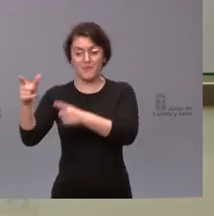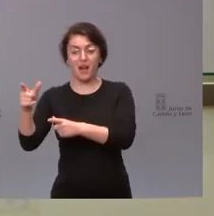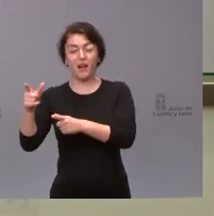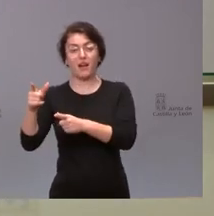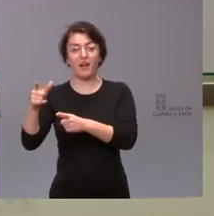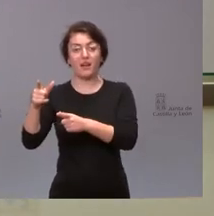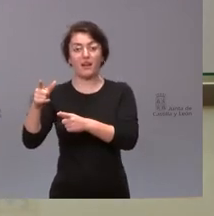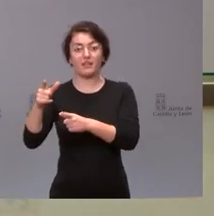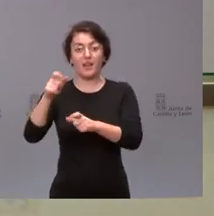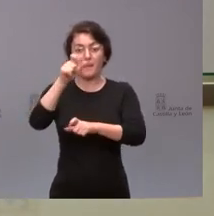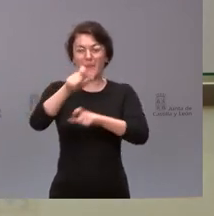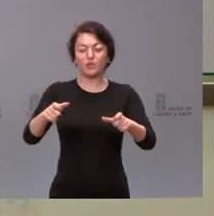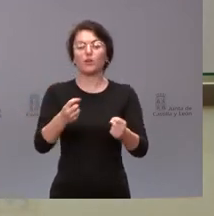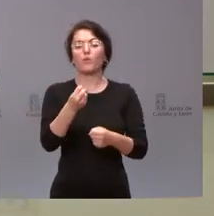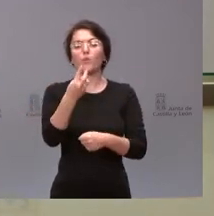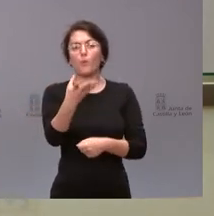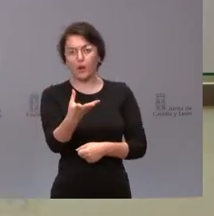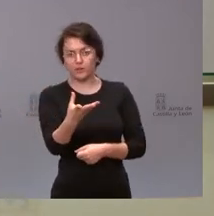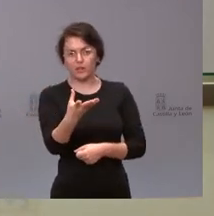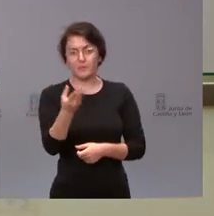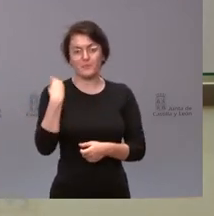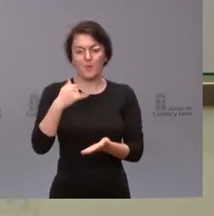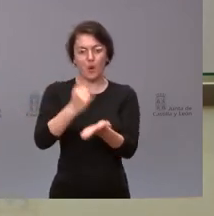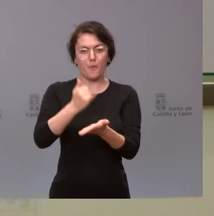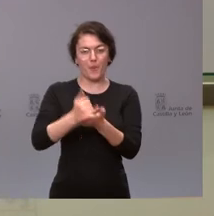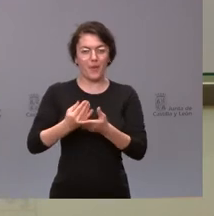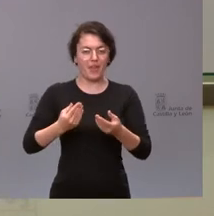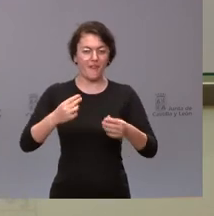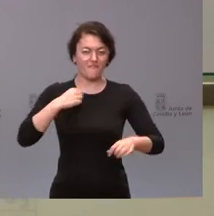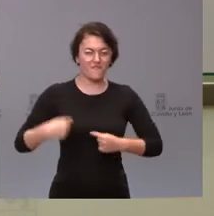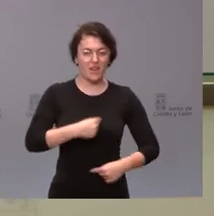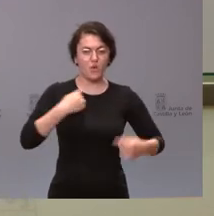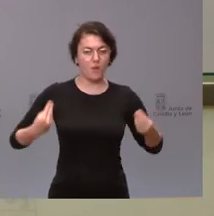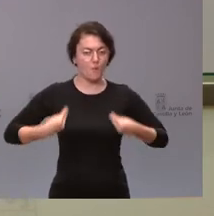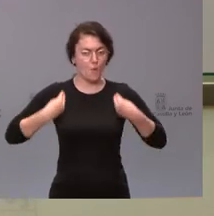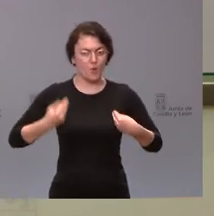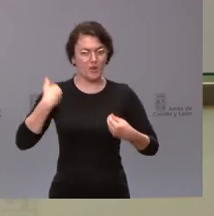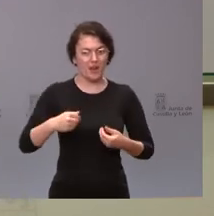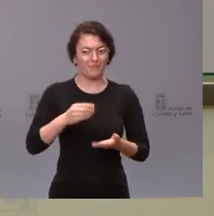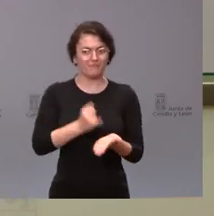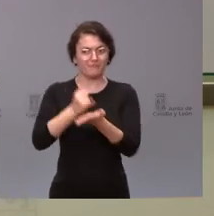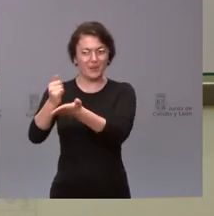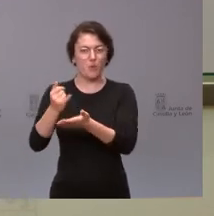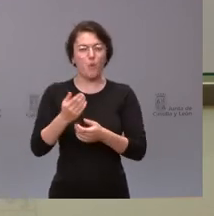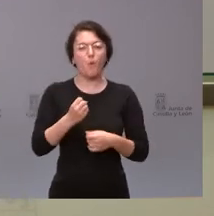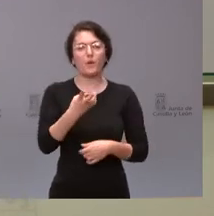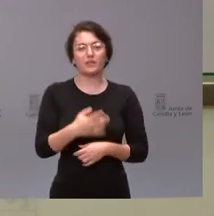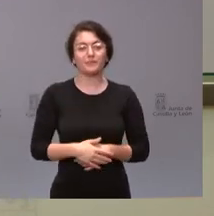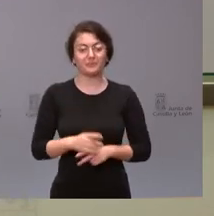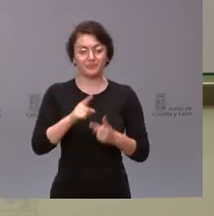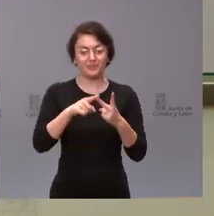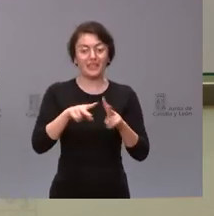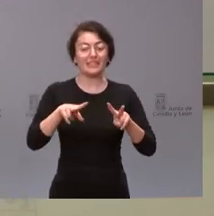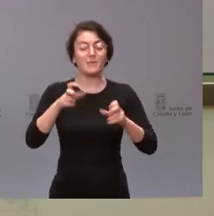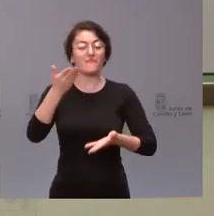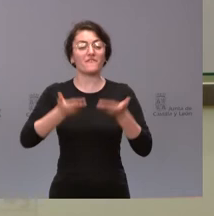que estén pendientes de resultados. Y, por otra parte, quería comentarle en los comunicados de valoración de los datos del paro de hoy,